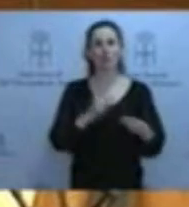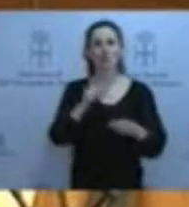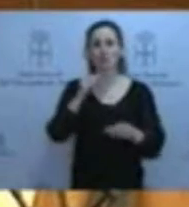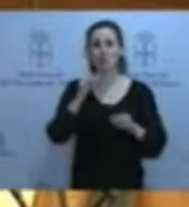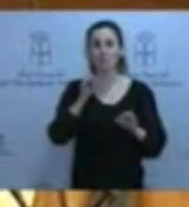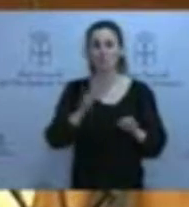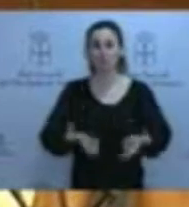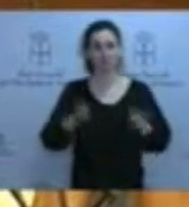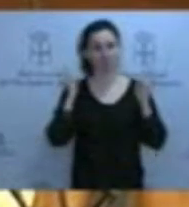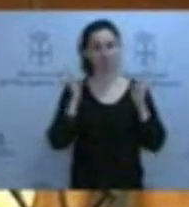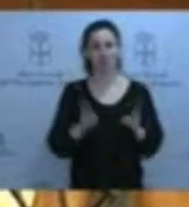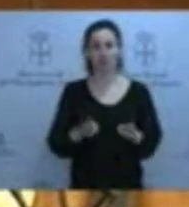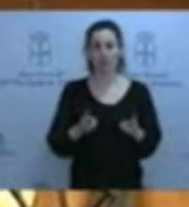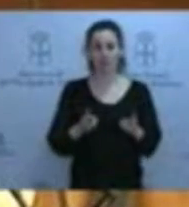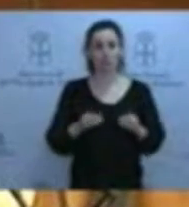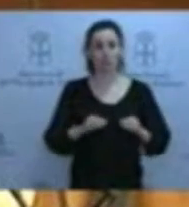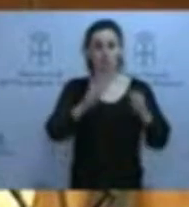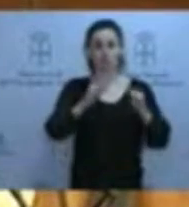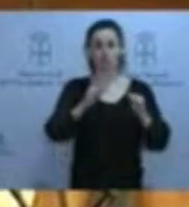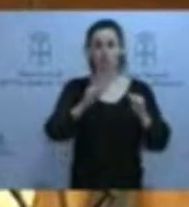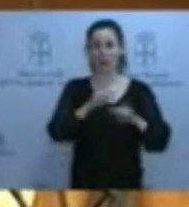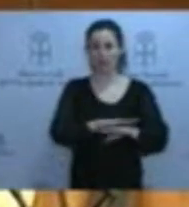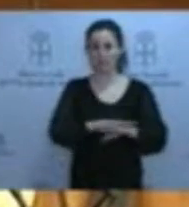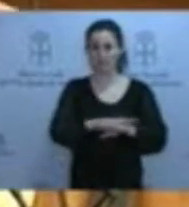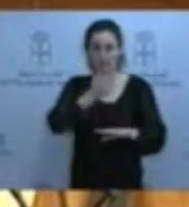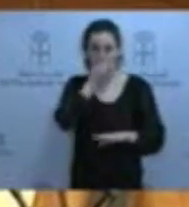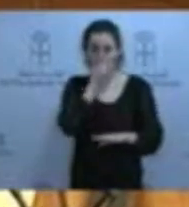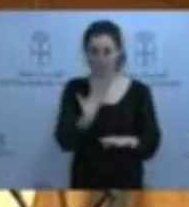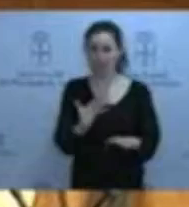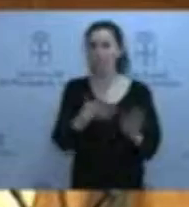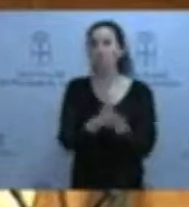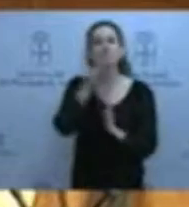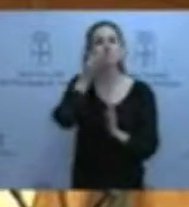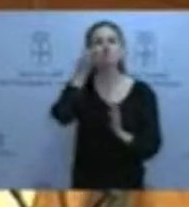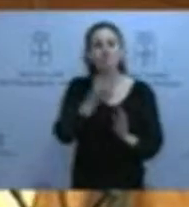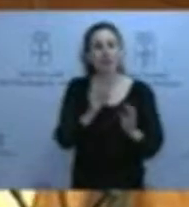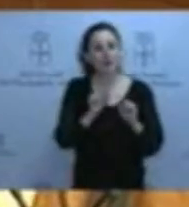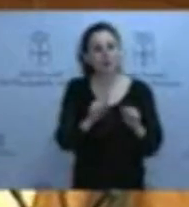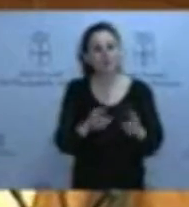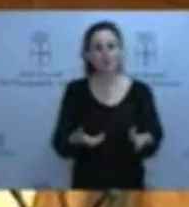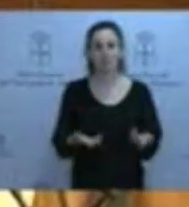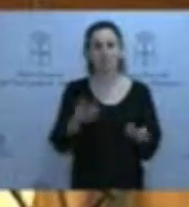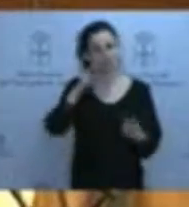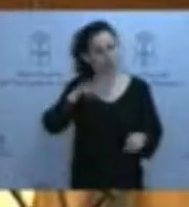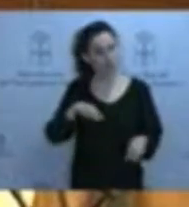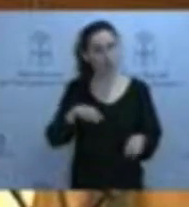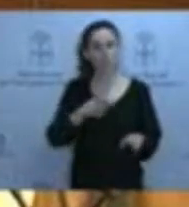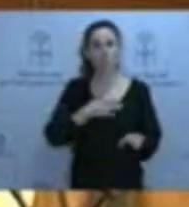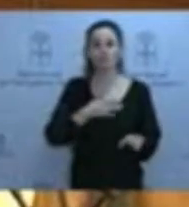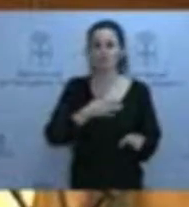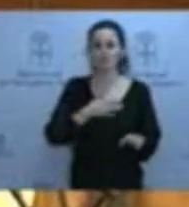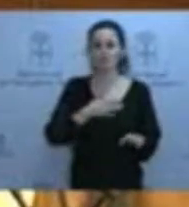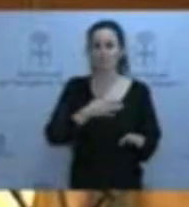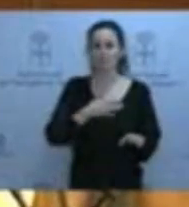los permisos y las autorizaciones administrativas. Eso es una realidad que estaba ahí. Tengo que reconocer y precisamente por eso